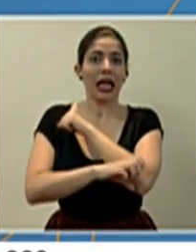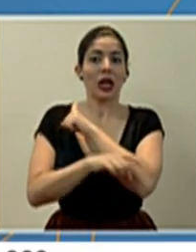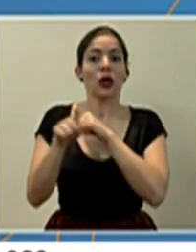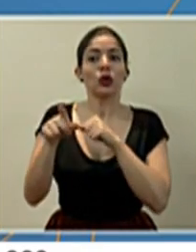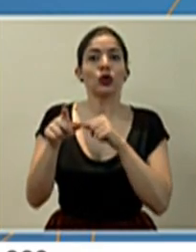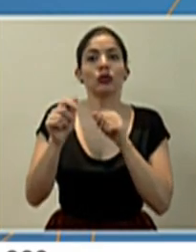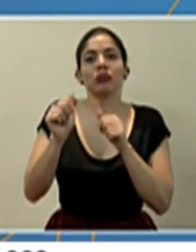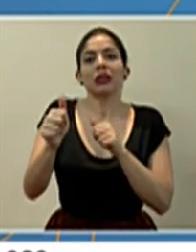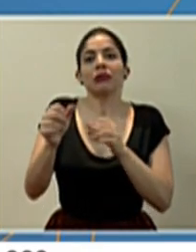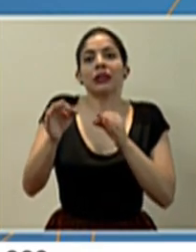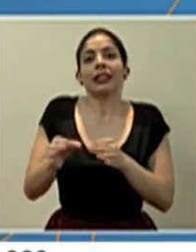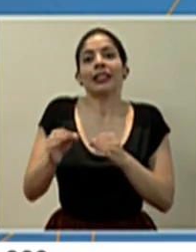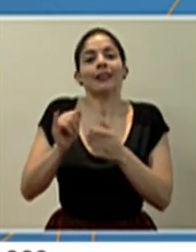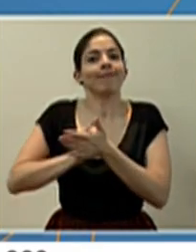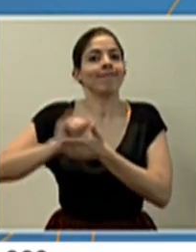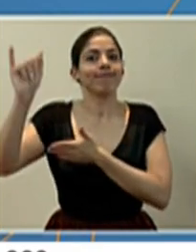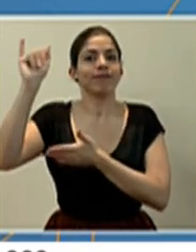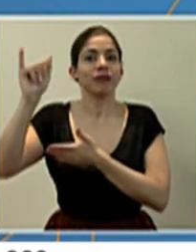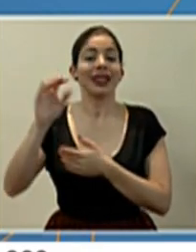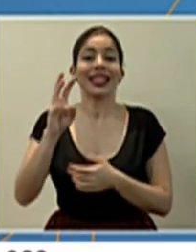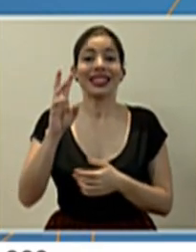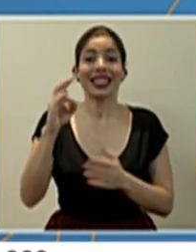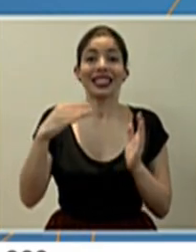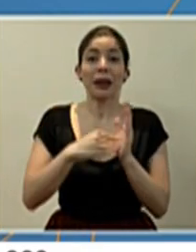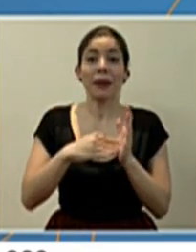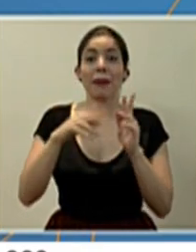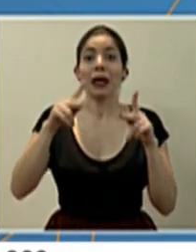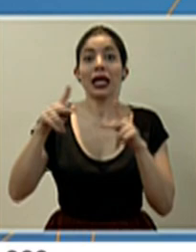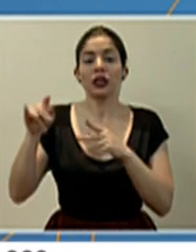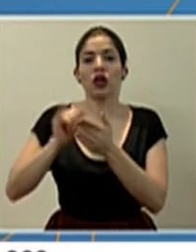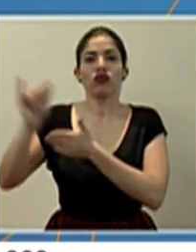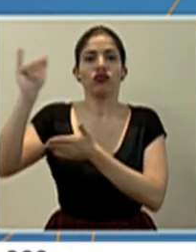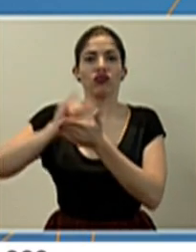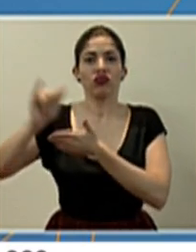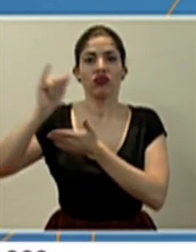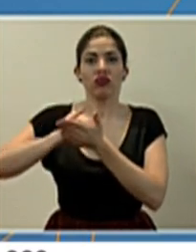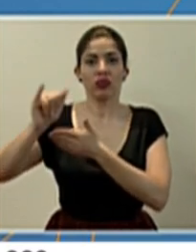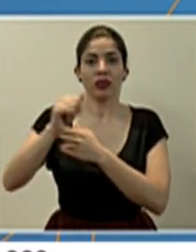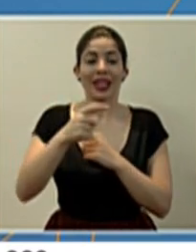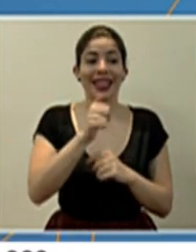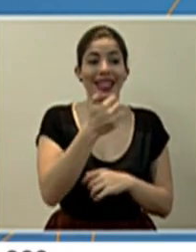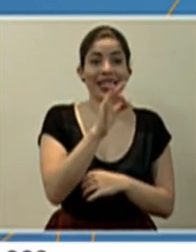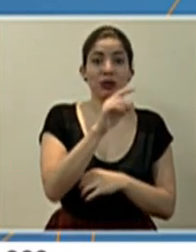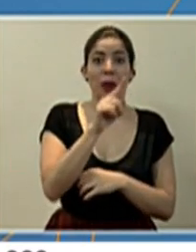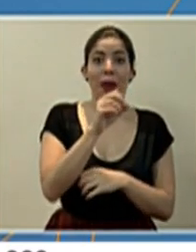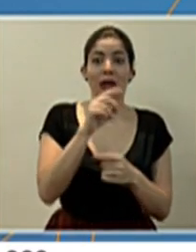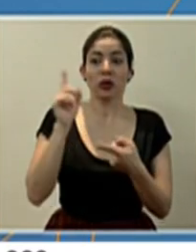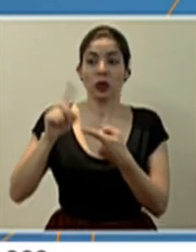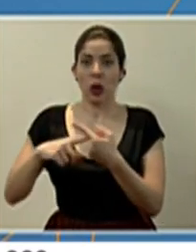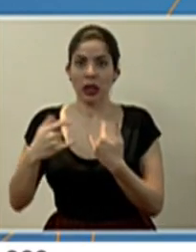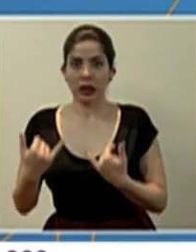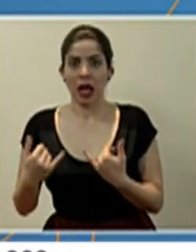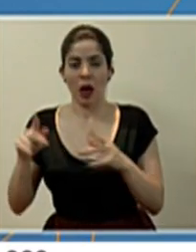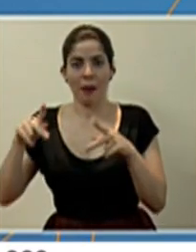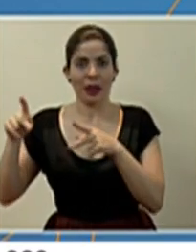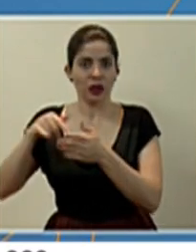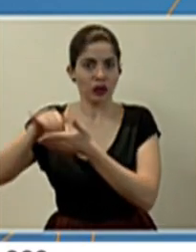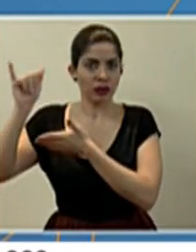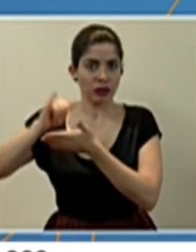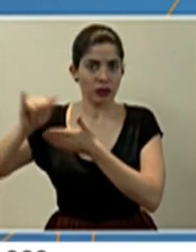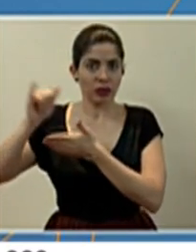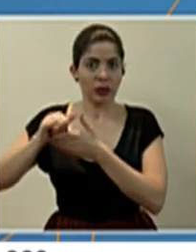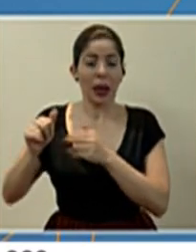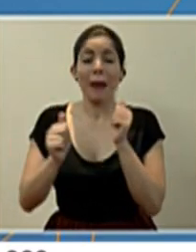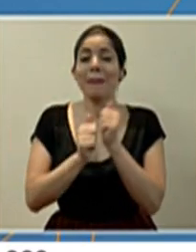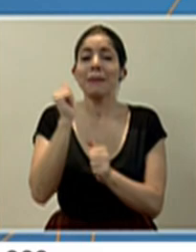decidieron salir del país. 67 mil personas salieron en el periodo del 19 de marzo a la fecha. La medio